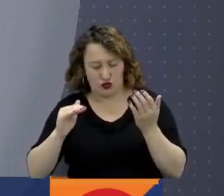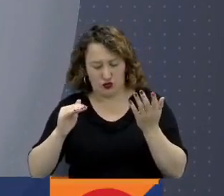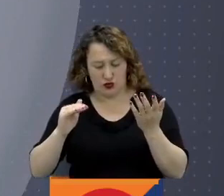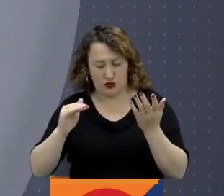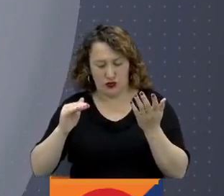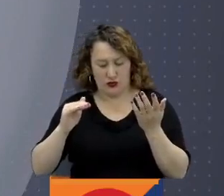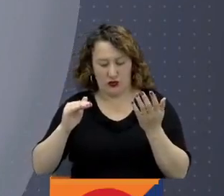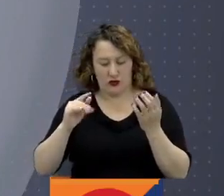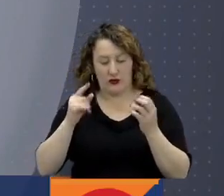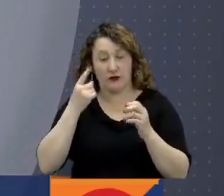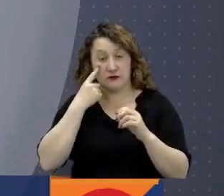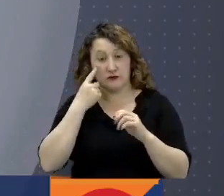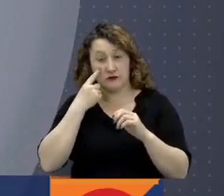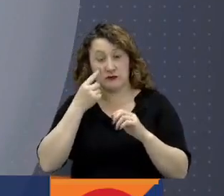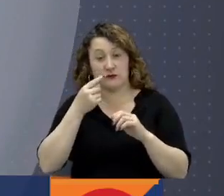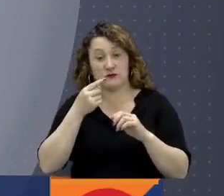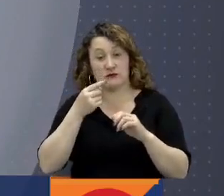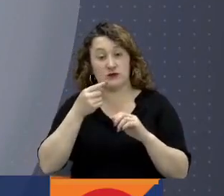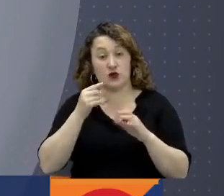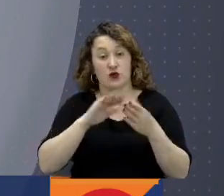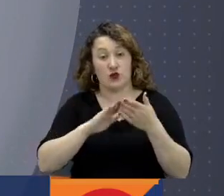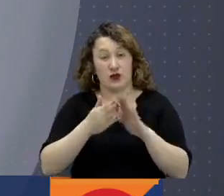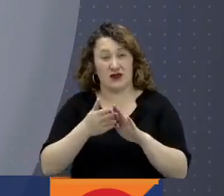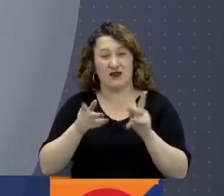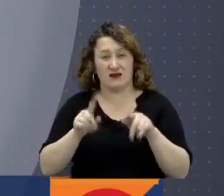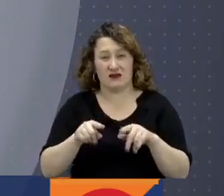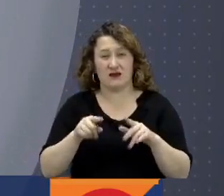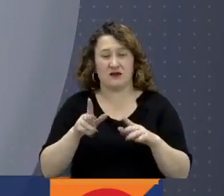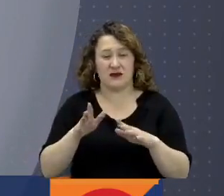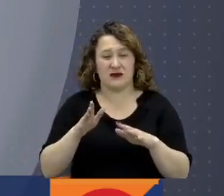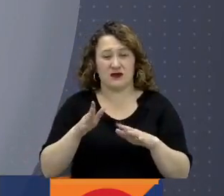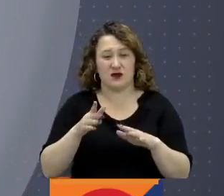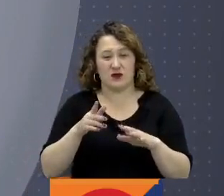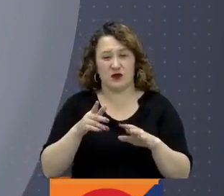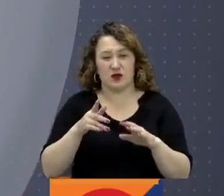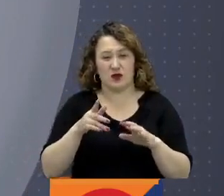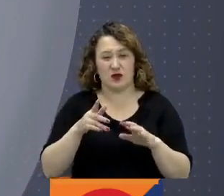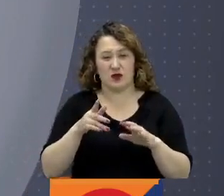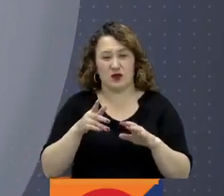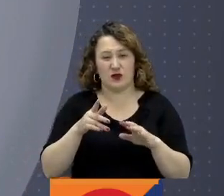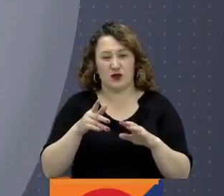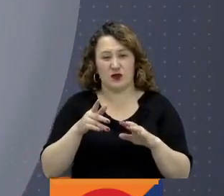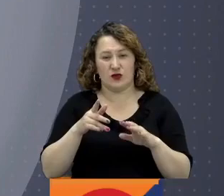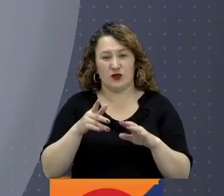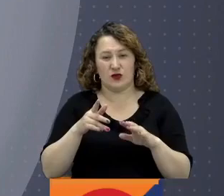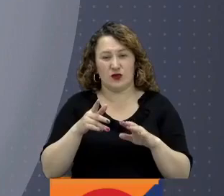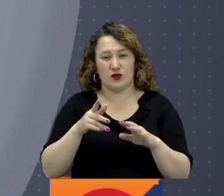se encuentra en mal estado y las comunidades se oponen al tránsito sobre este eje vial.